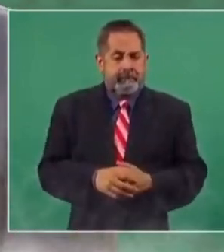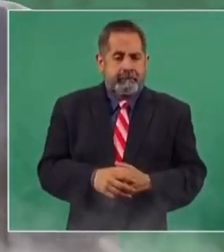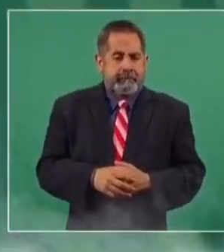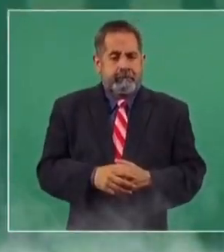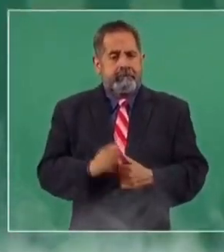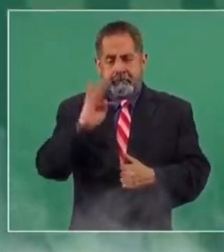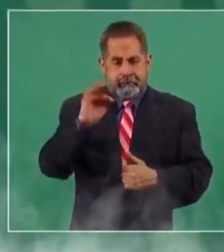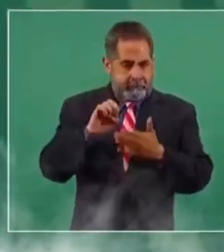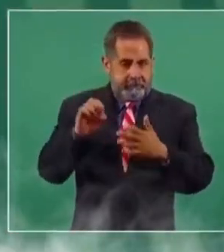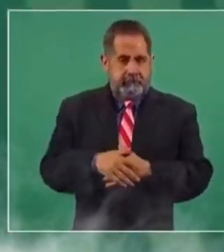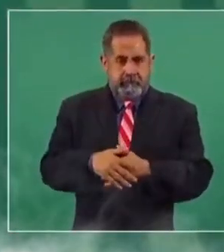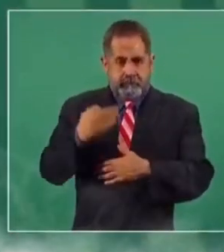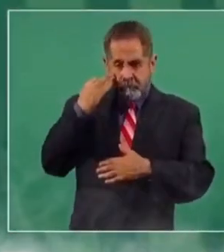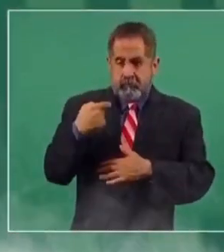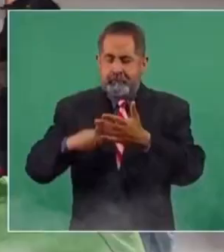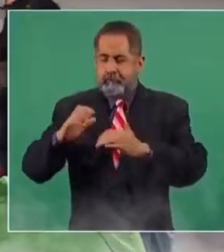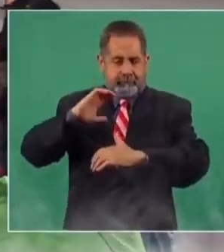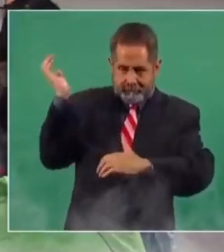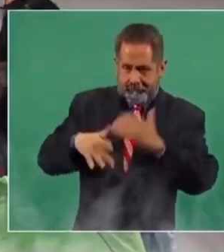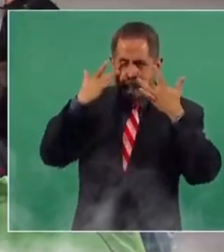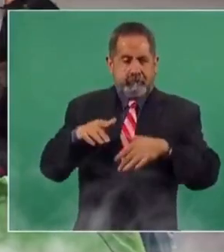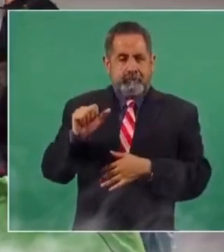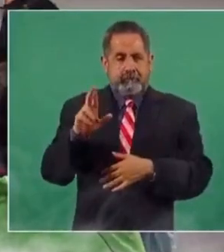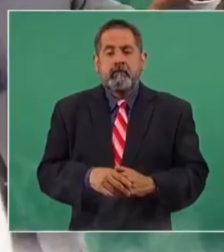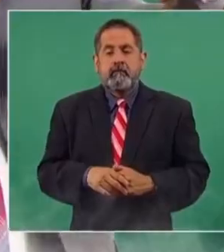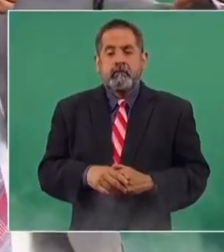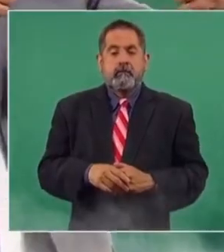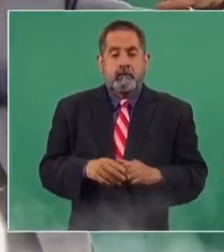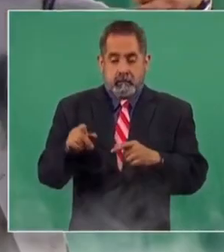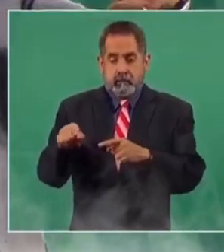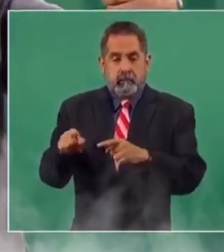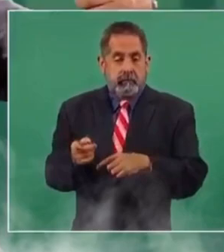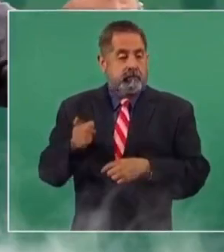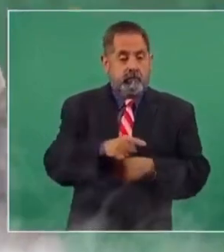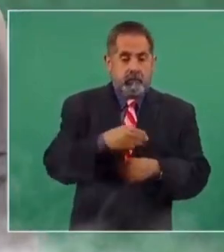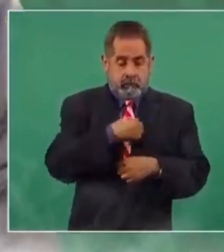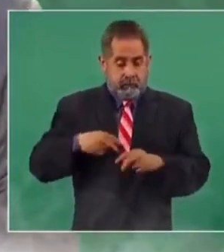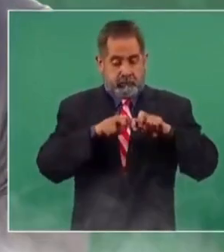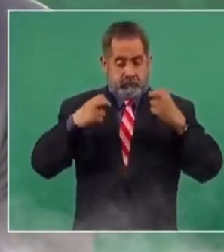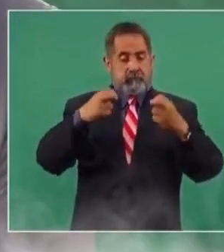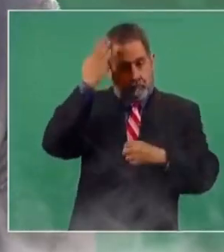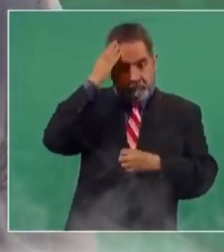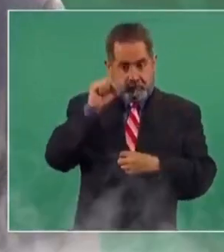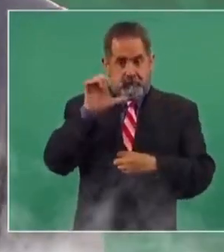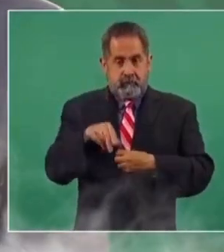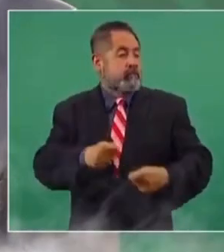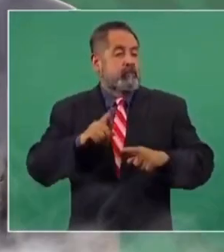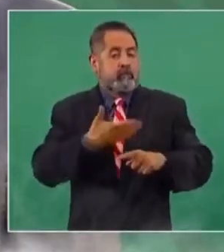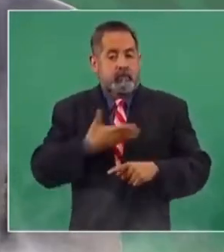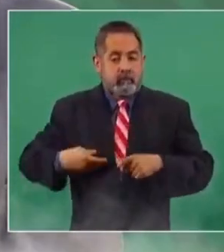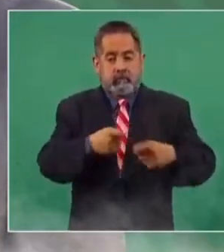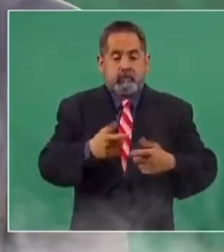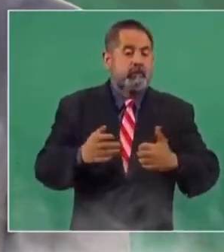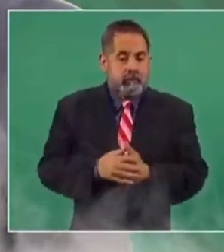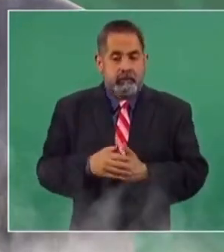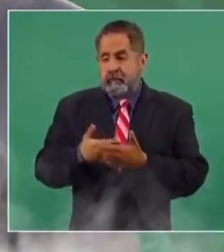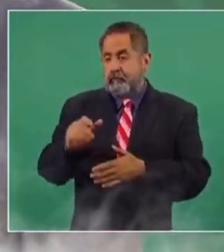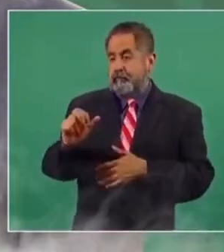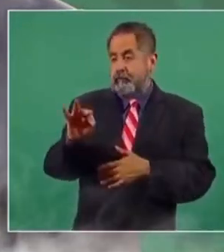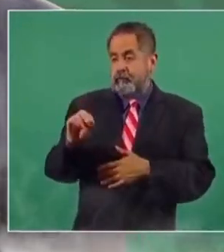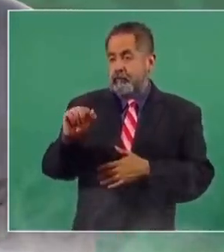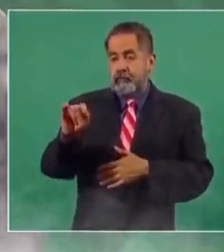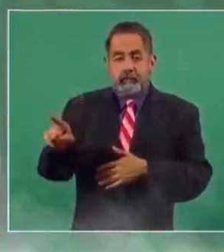Si termina el periodo del año próximo, el actual presidente, dos miembros de la Corte eligen a nuevo presidente. El actual presidente, Arturo